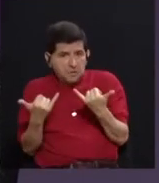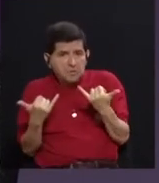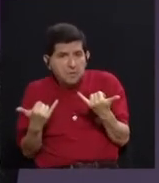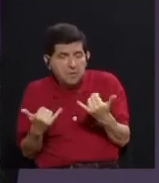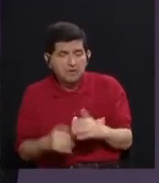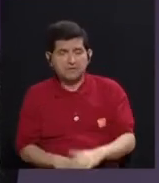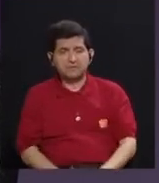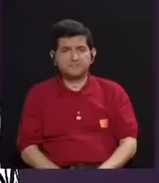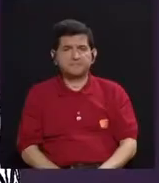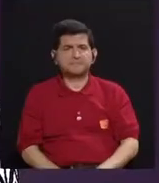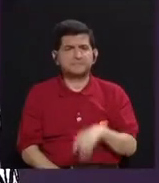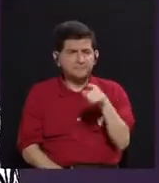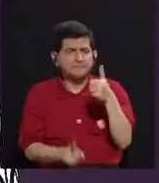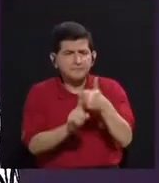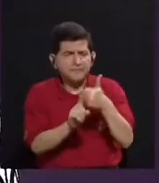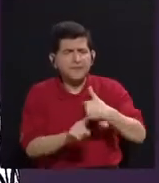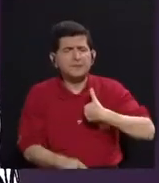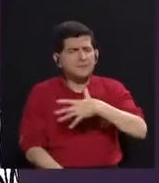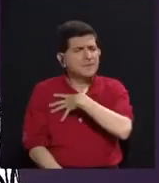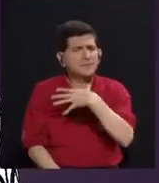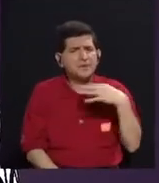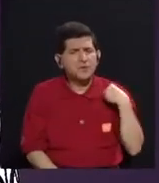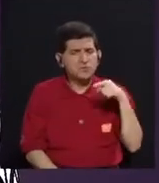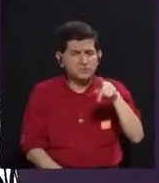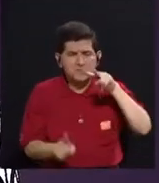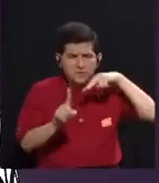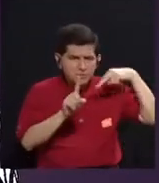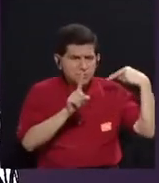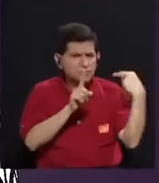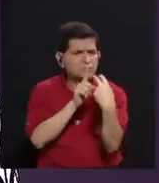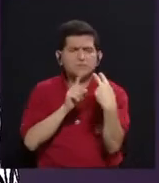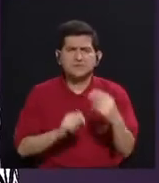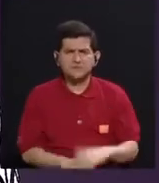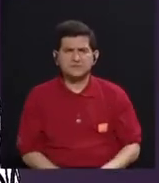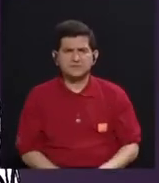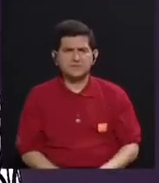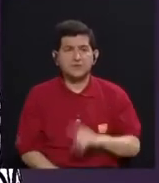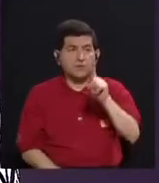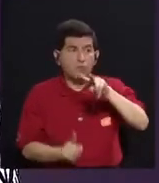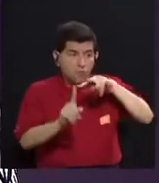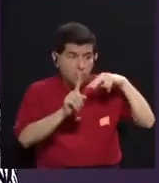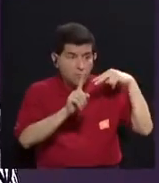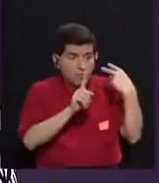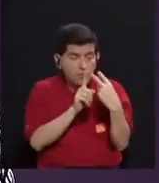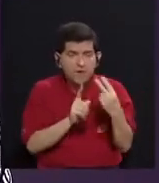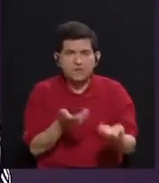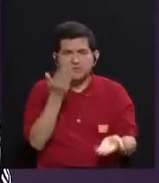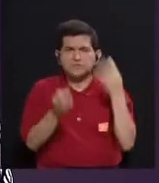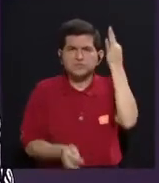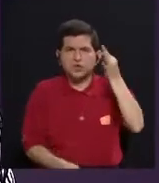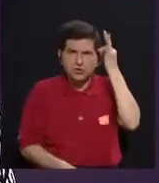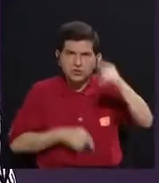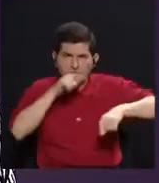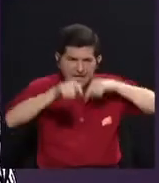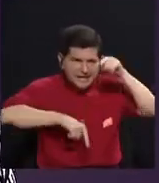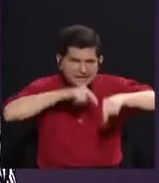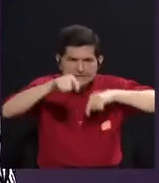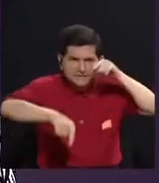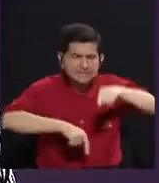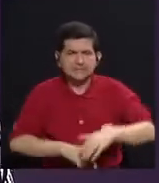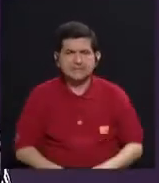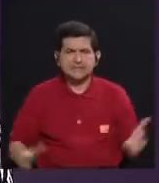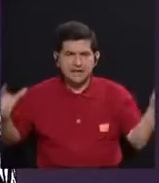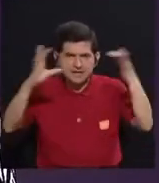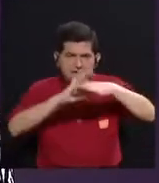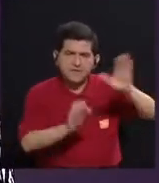Es que eso también me agrada mucho, digamos, de tu visión, que realmente es una visión desde una teoría muy crítica, acerca